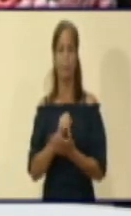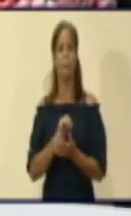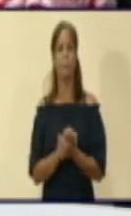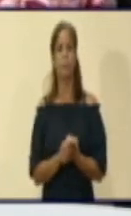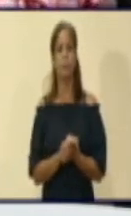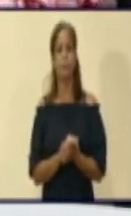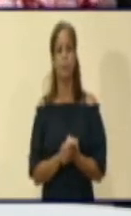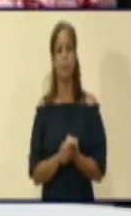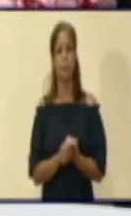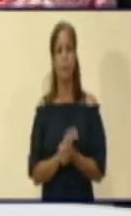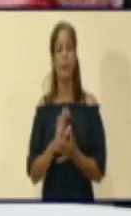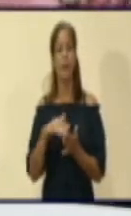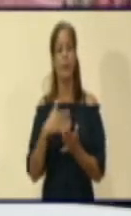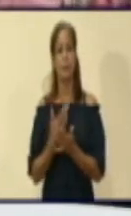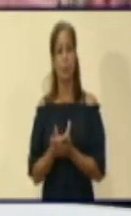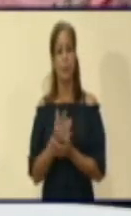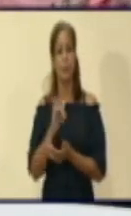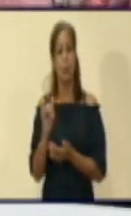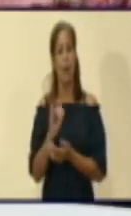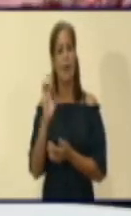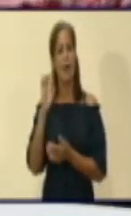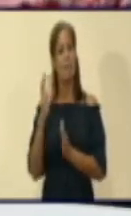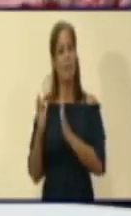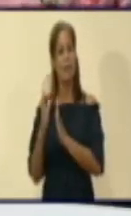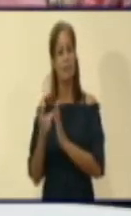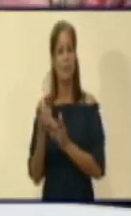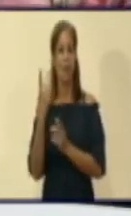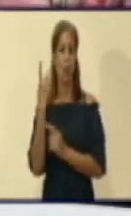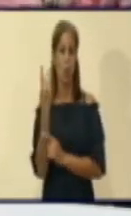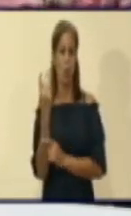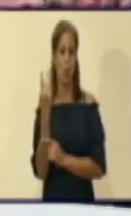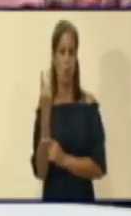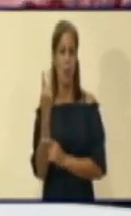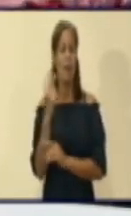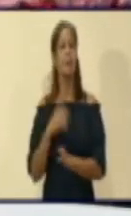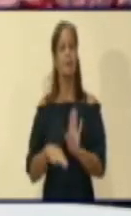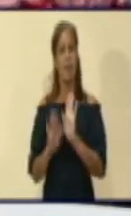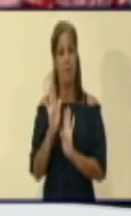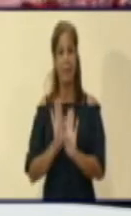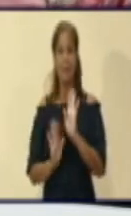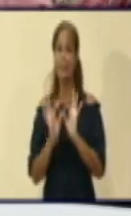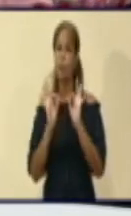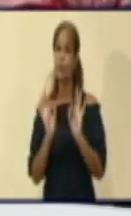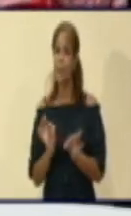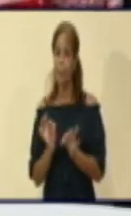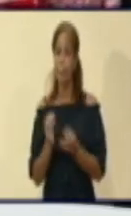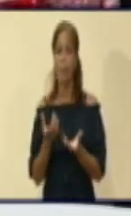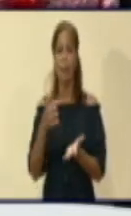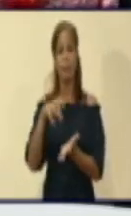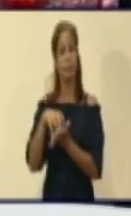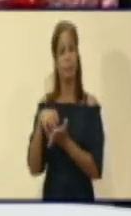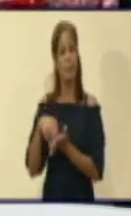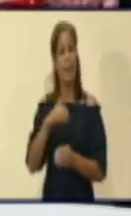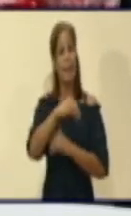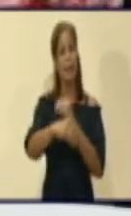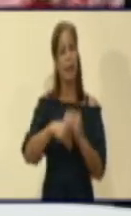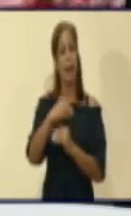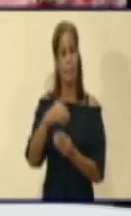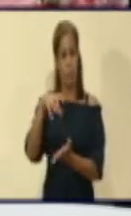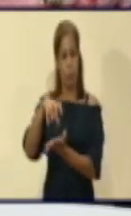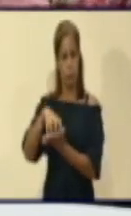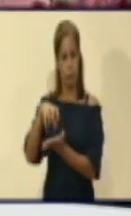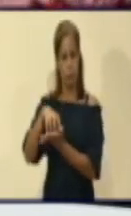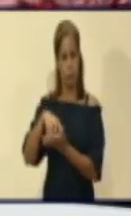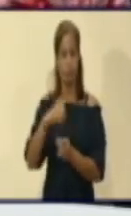como bien explicábamos en la fase, igualmente en la fase número uno, defendiendo siempre el cambio de labor o actividad. Los trabajadores que se declaran interruptos,